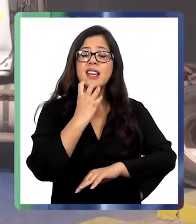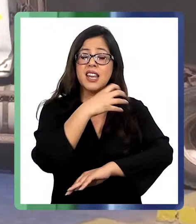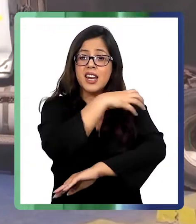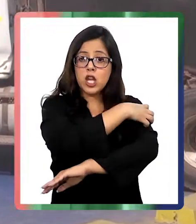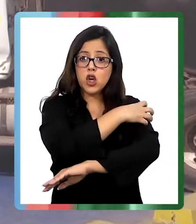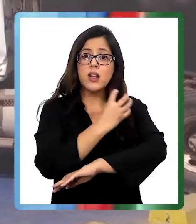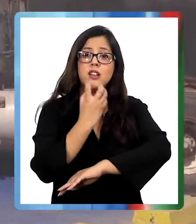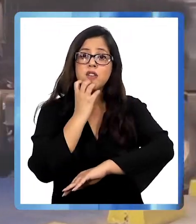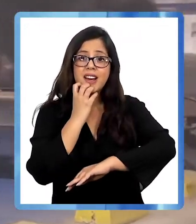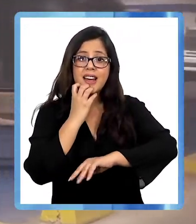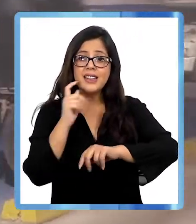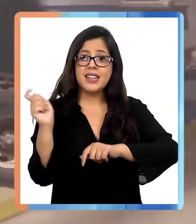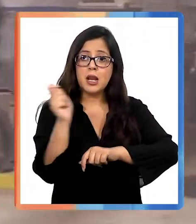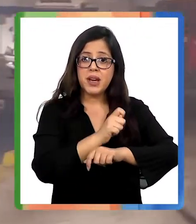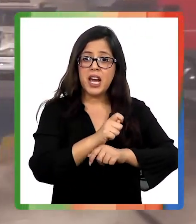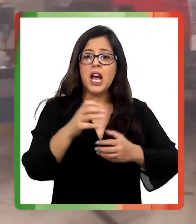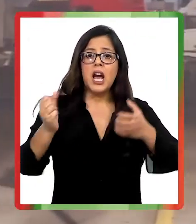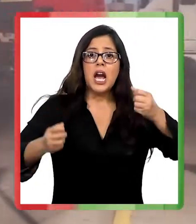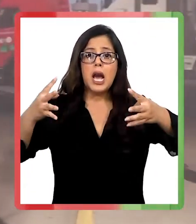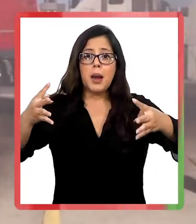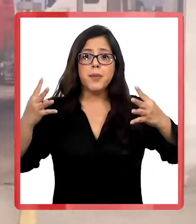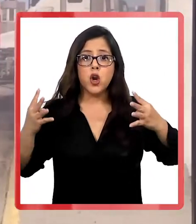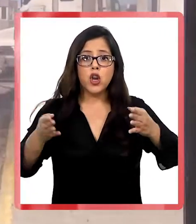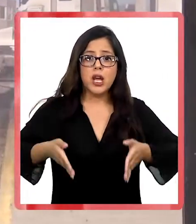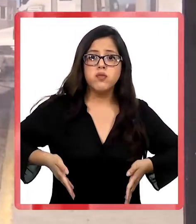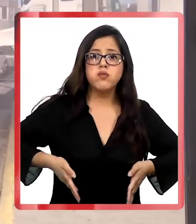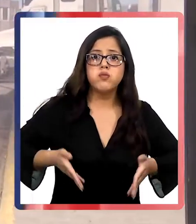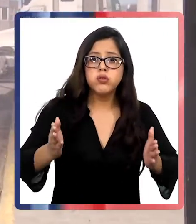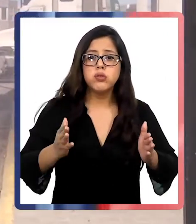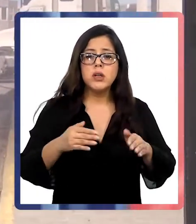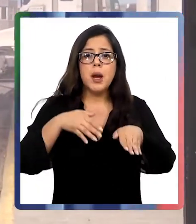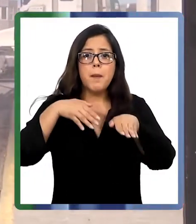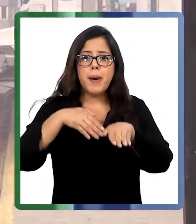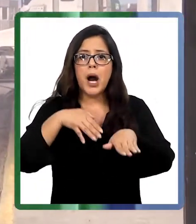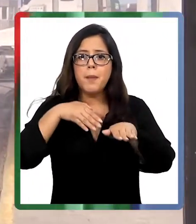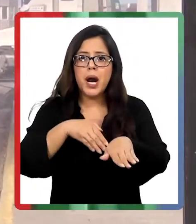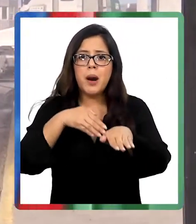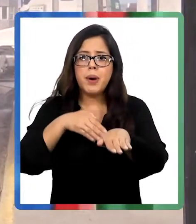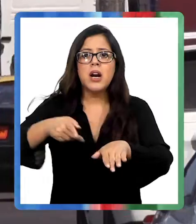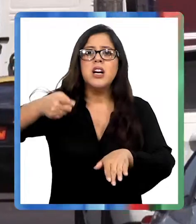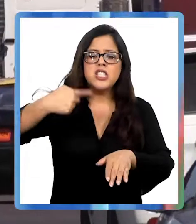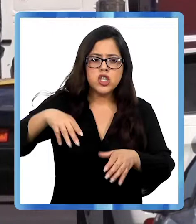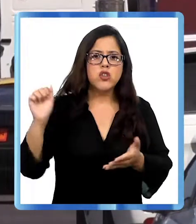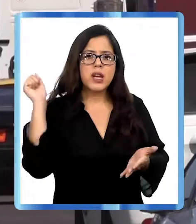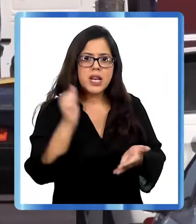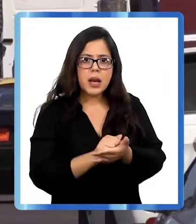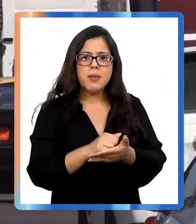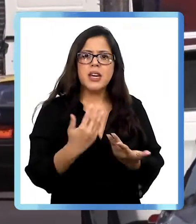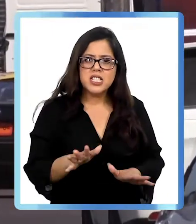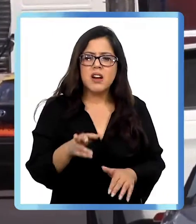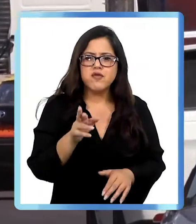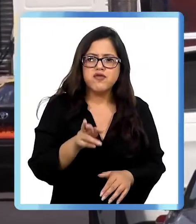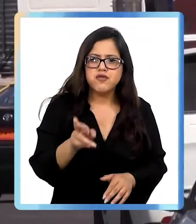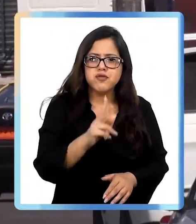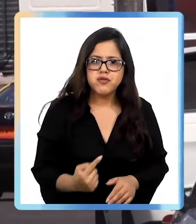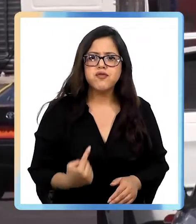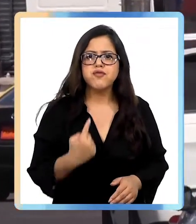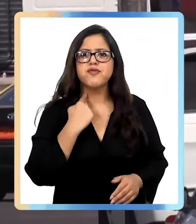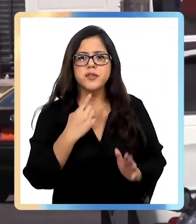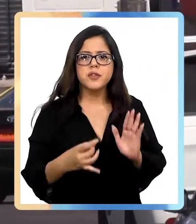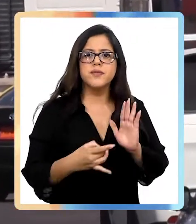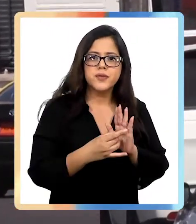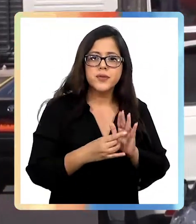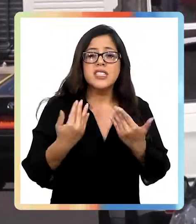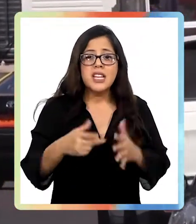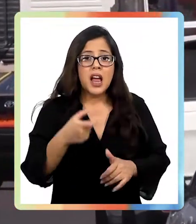Antofagasta los camioneros salieron masivamente a las calles y carreteras a denunciar que permanentemente son víctimas de la delincuencia. Y a pesar de